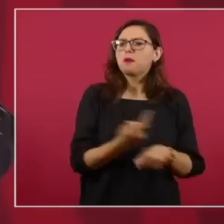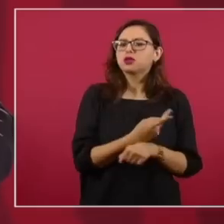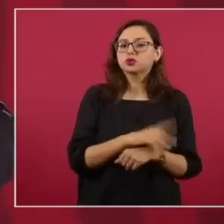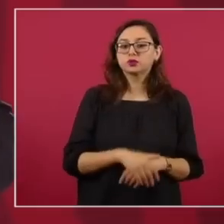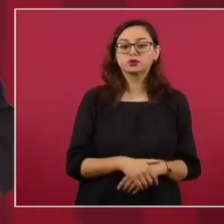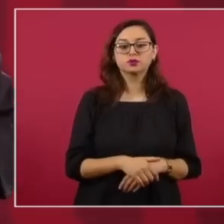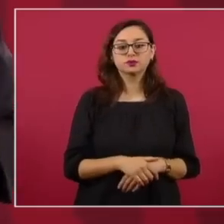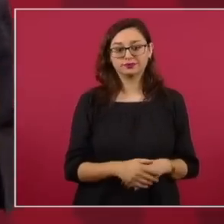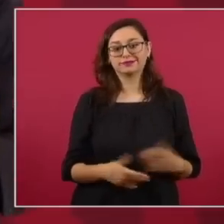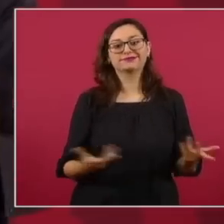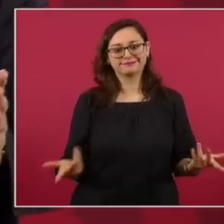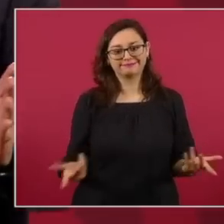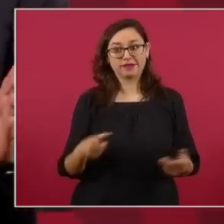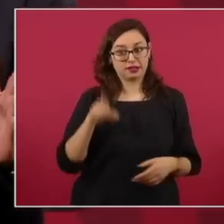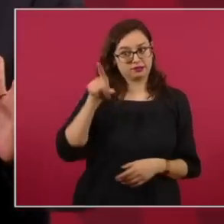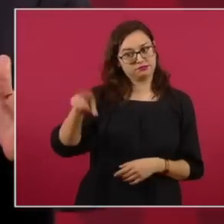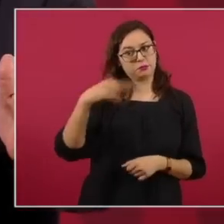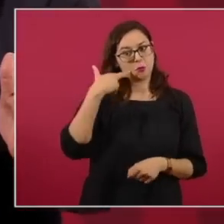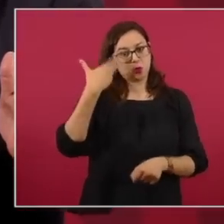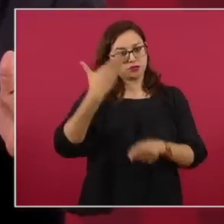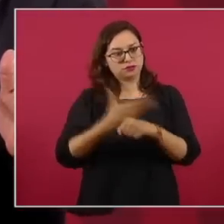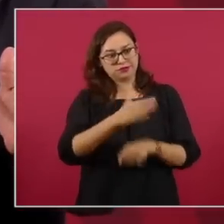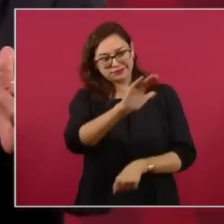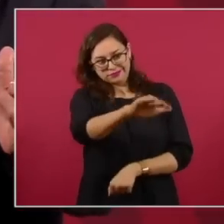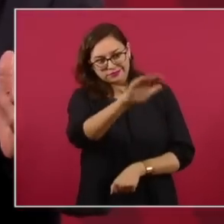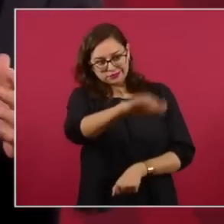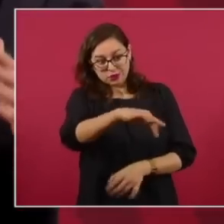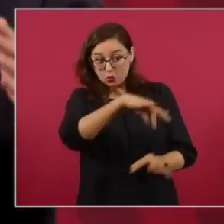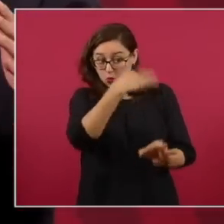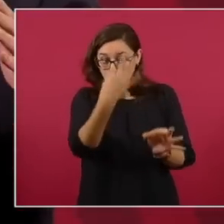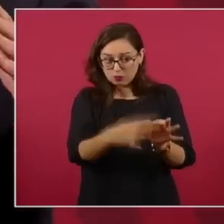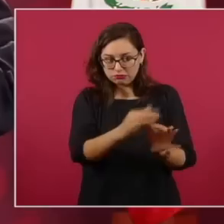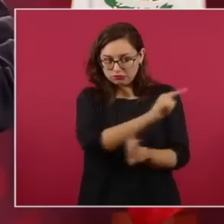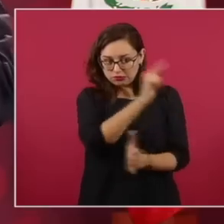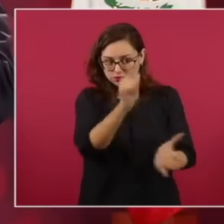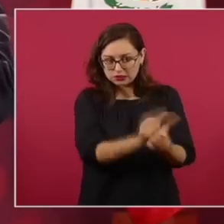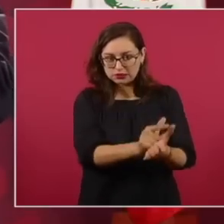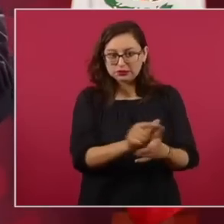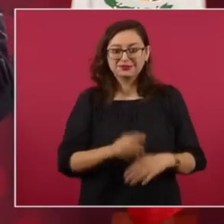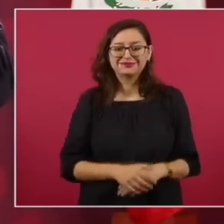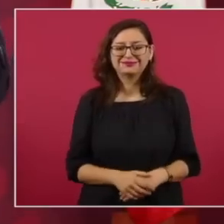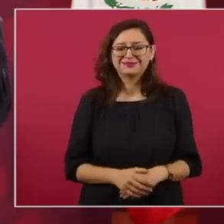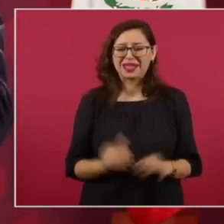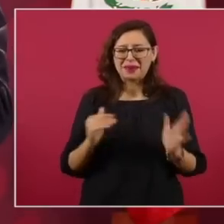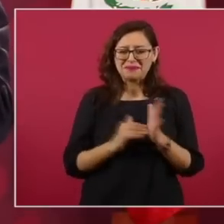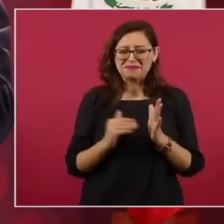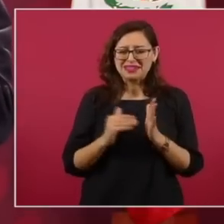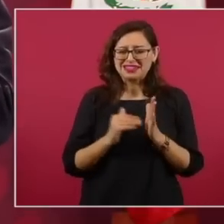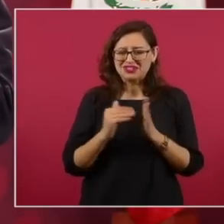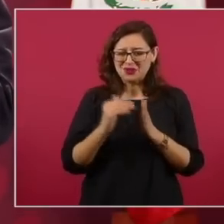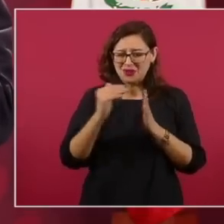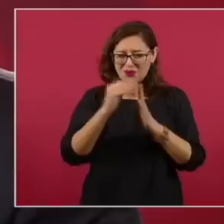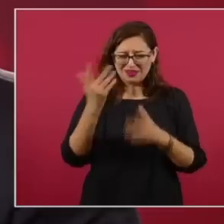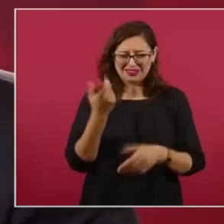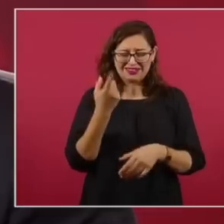Tiene que entrar y tenemos millones de datos diarios.